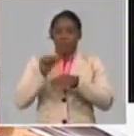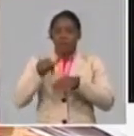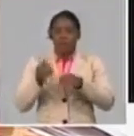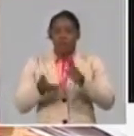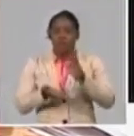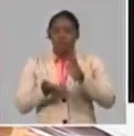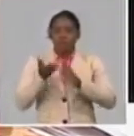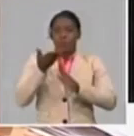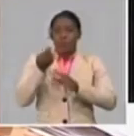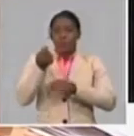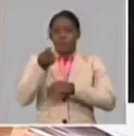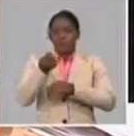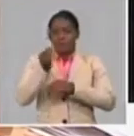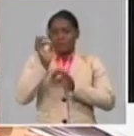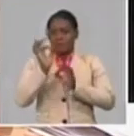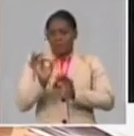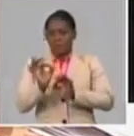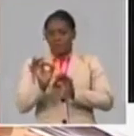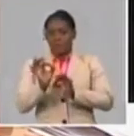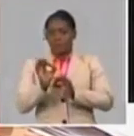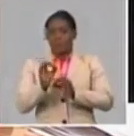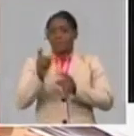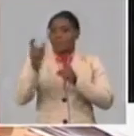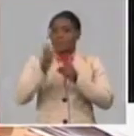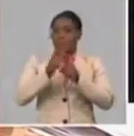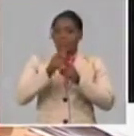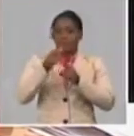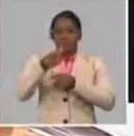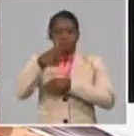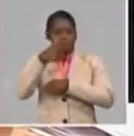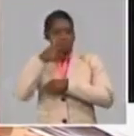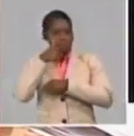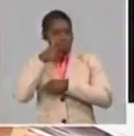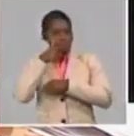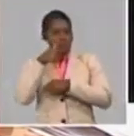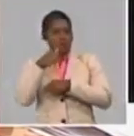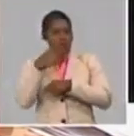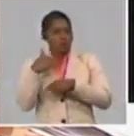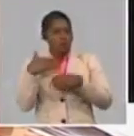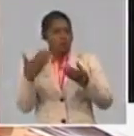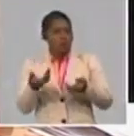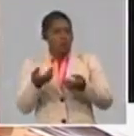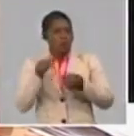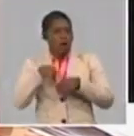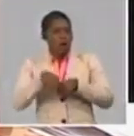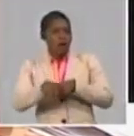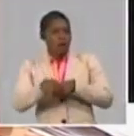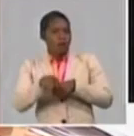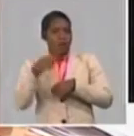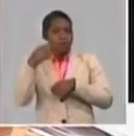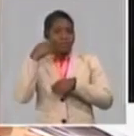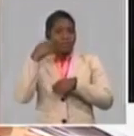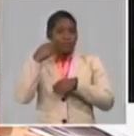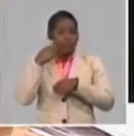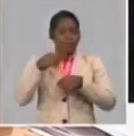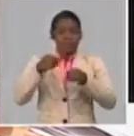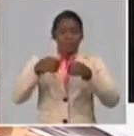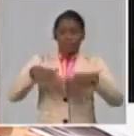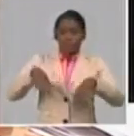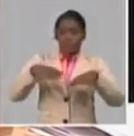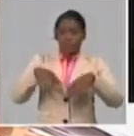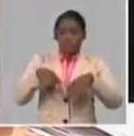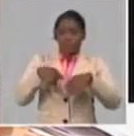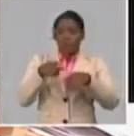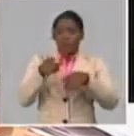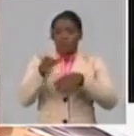sindicatos han implementado movimientos emulativos productivos para potenciar, aún con las limitaciones en la asignación de insumos